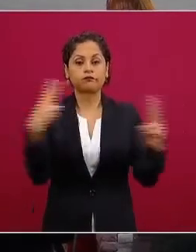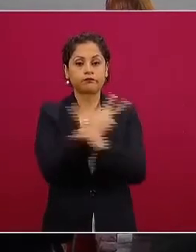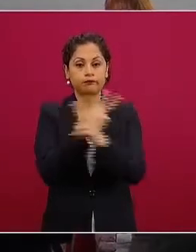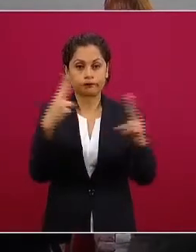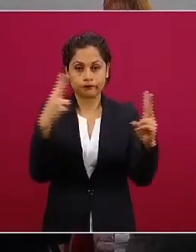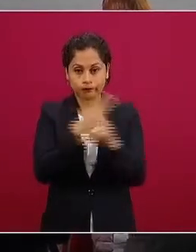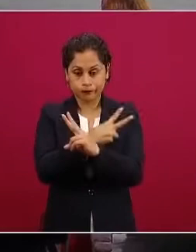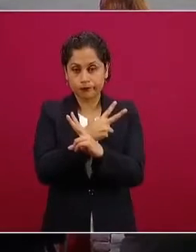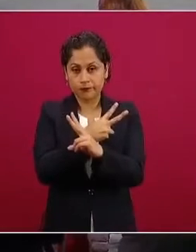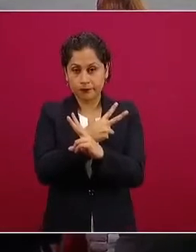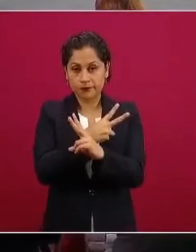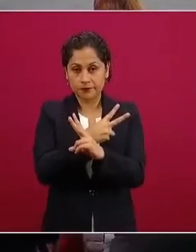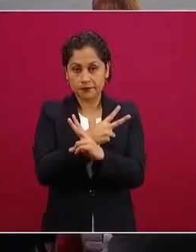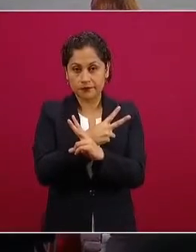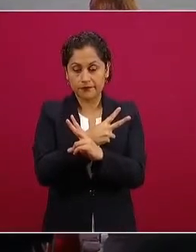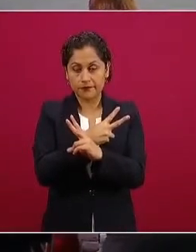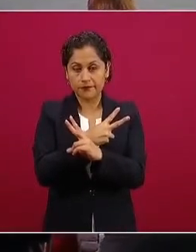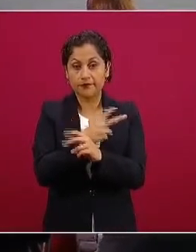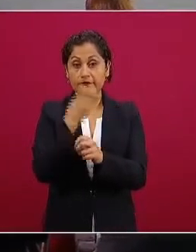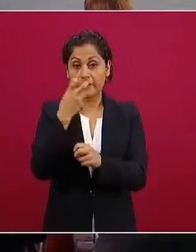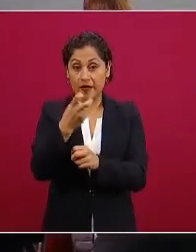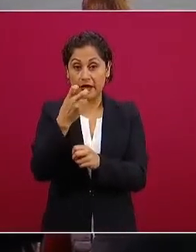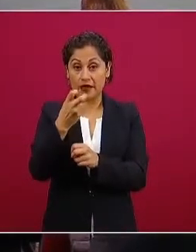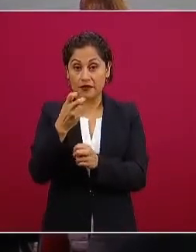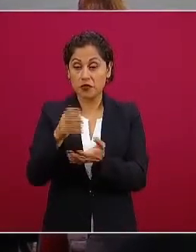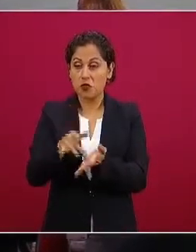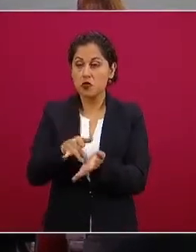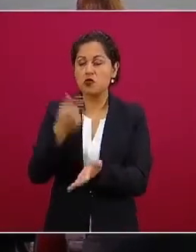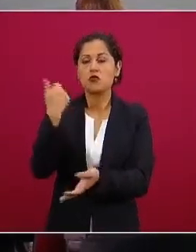que nos va a ayudar mucho